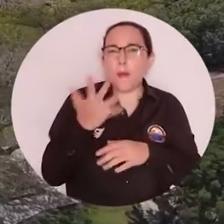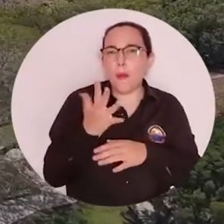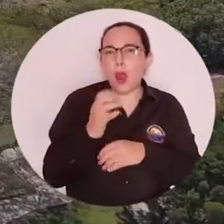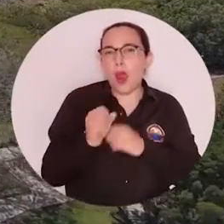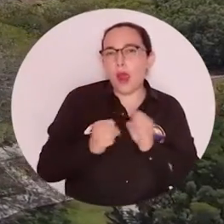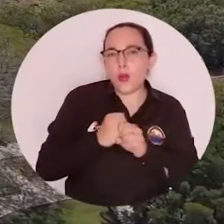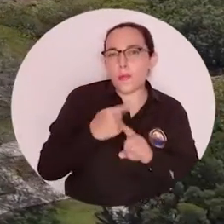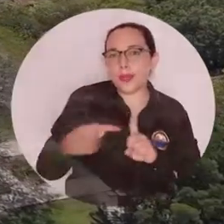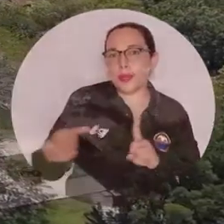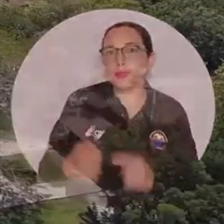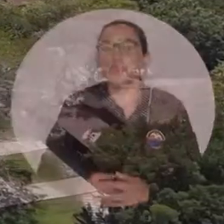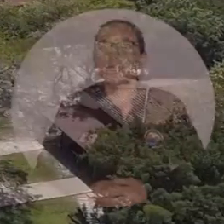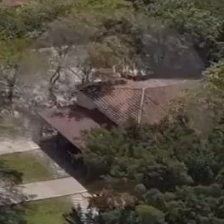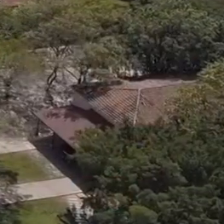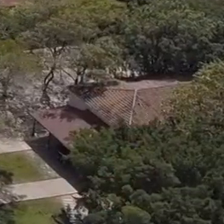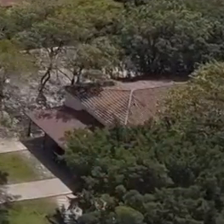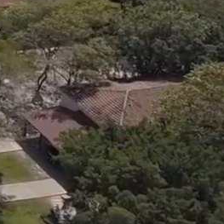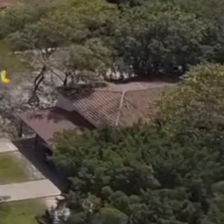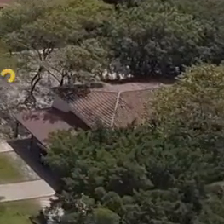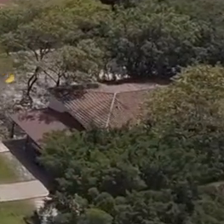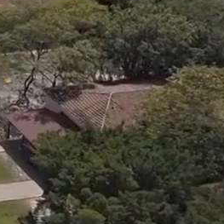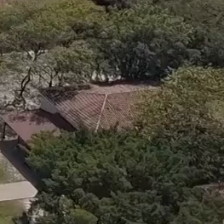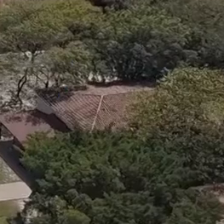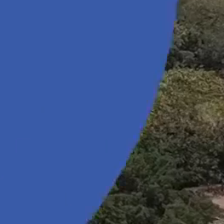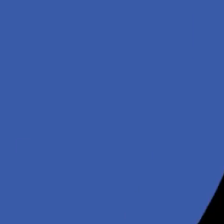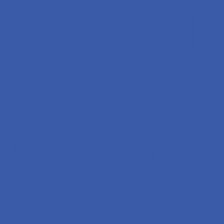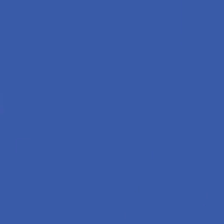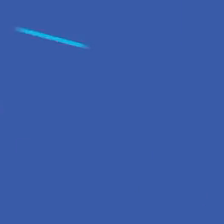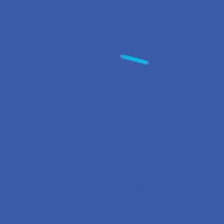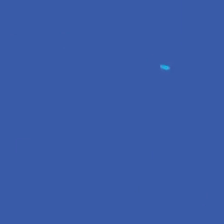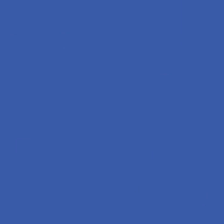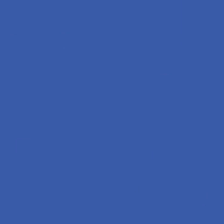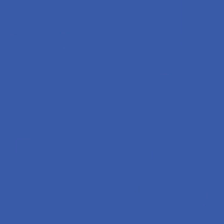ejecución del mismo desde mediados de año que fue aprobado.